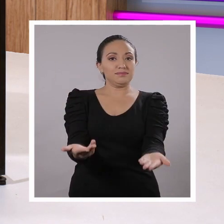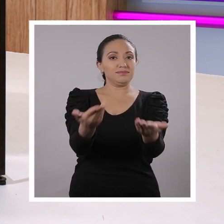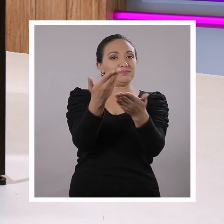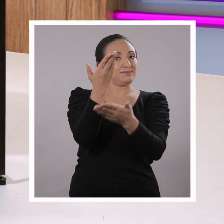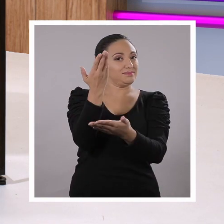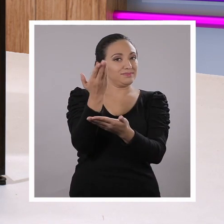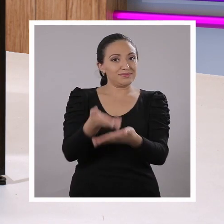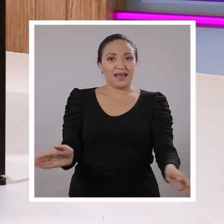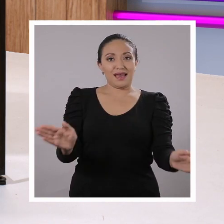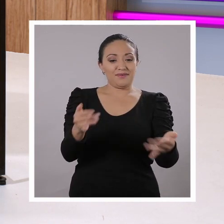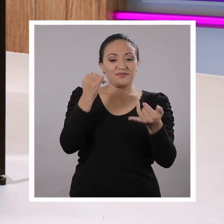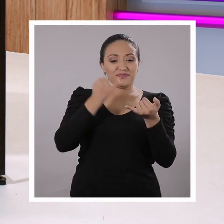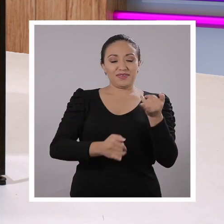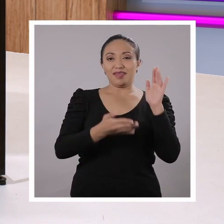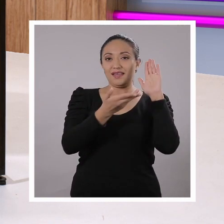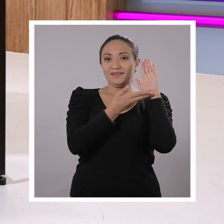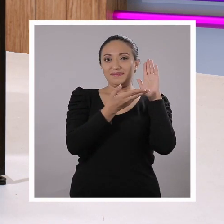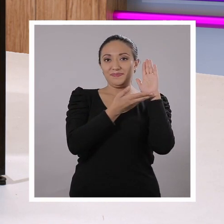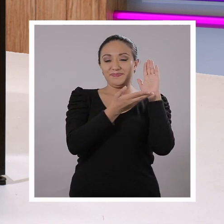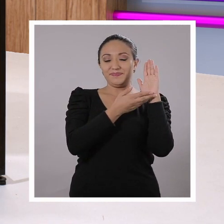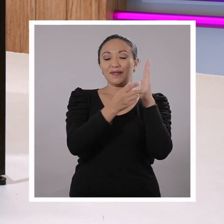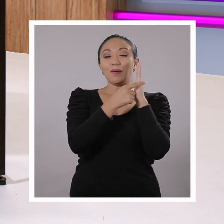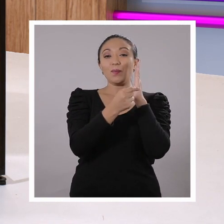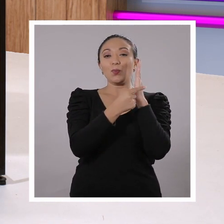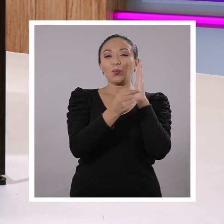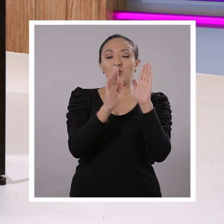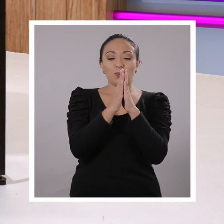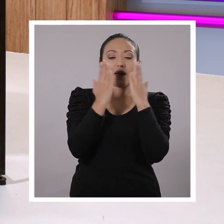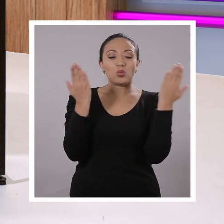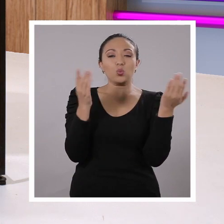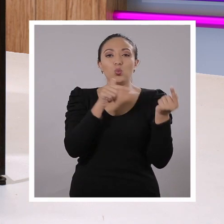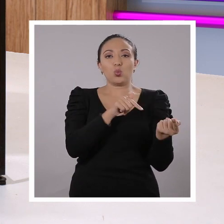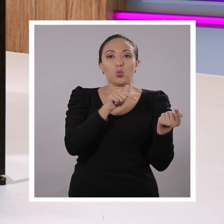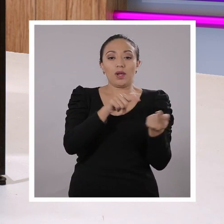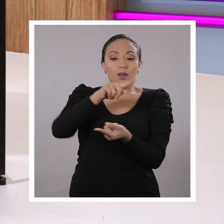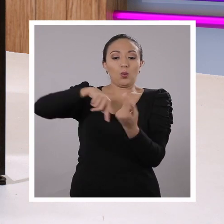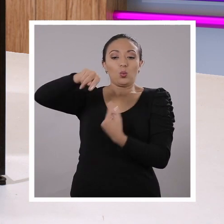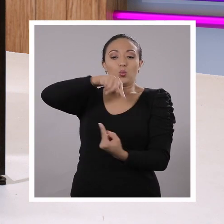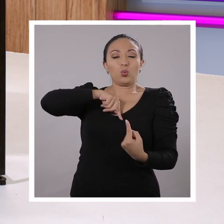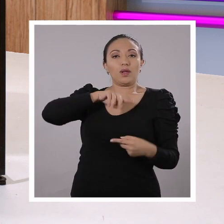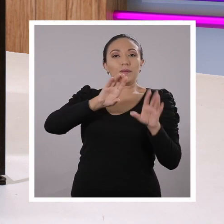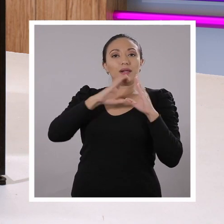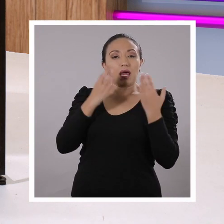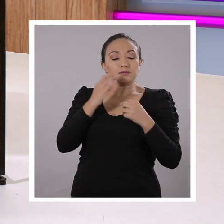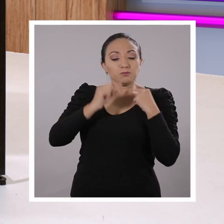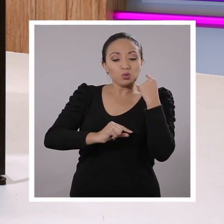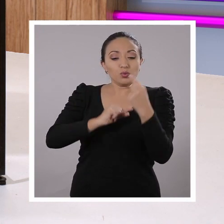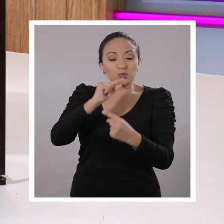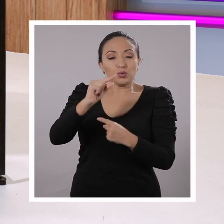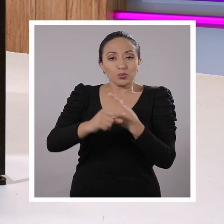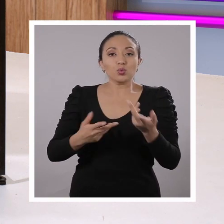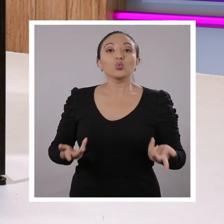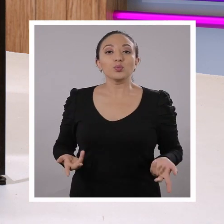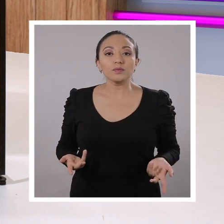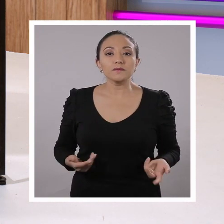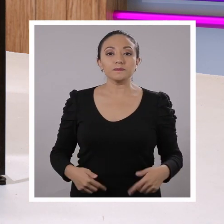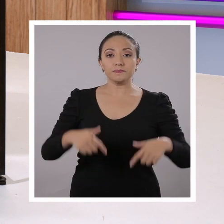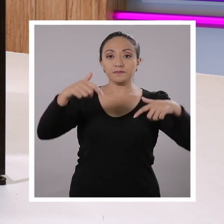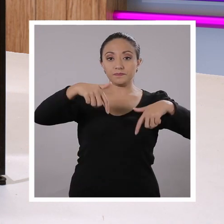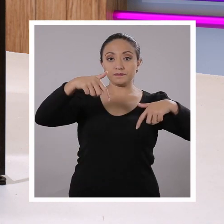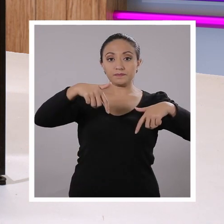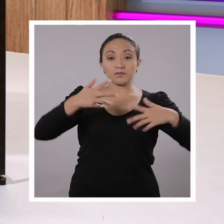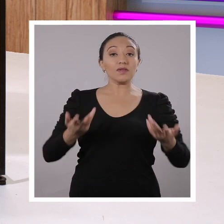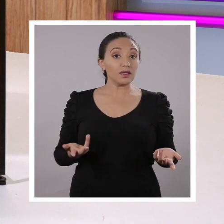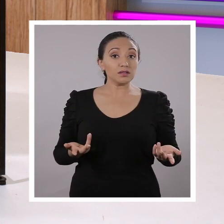llegado al final de nuestro manual de responsabilidad social para el retorno progresivo a clases. En